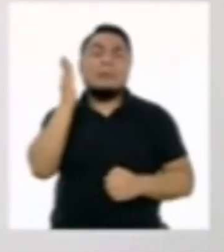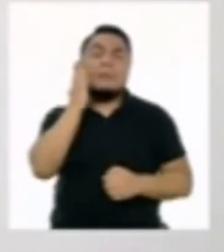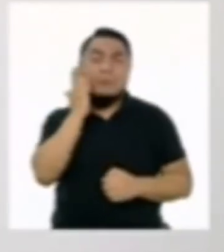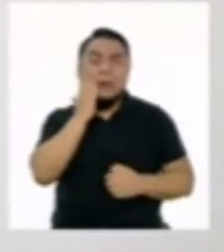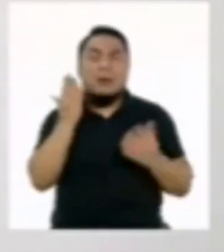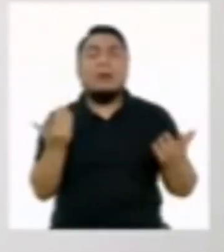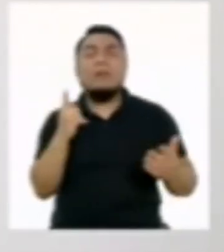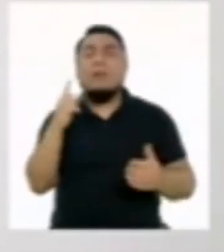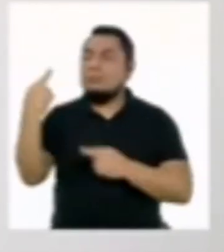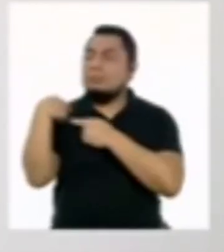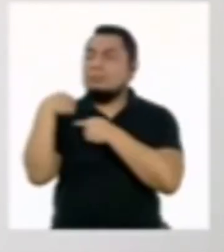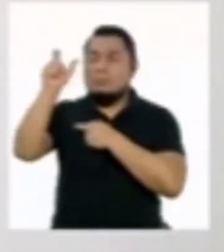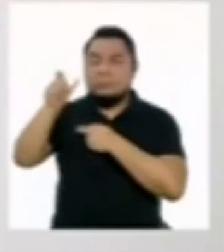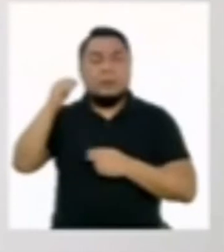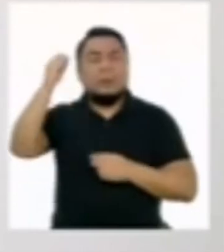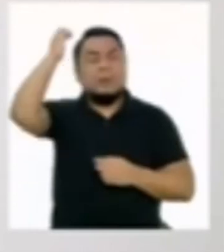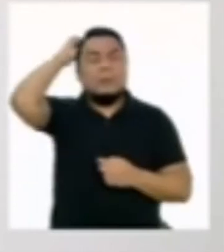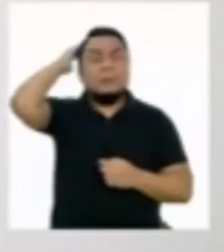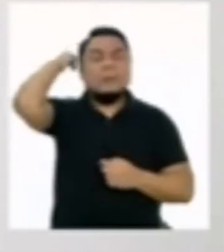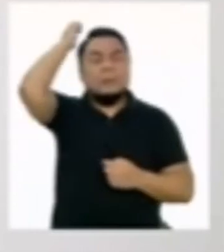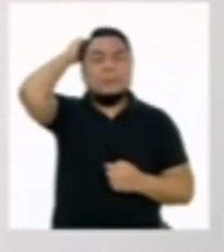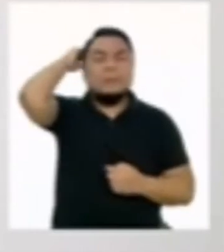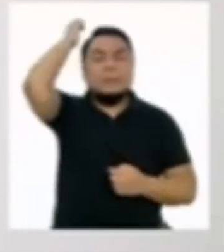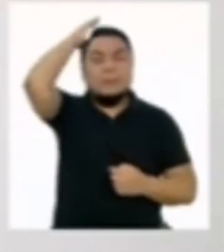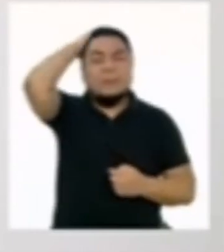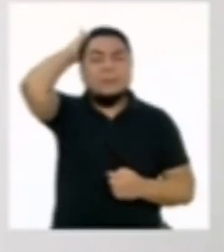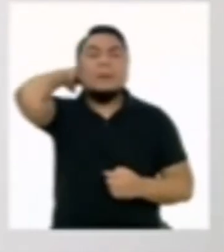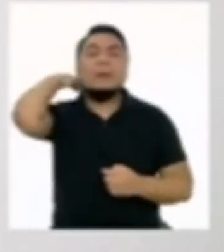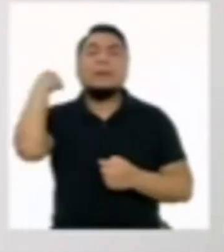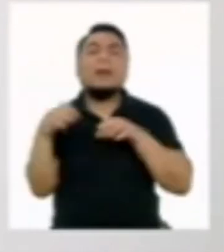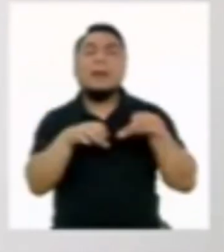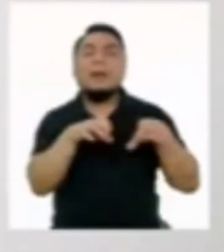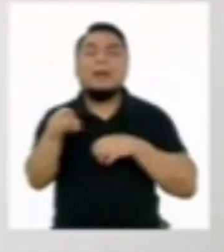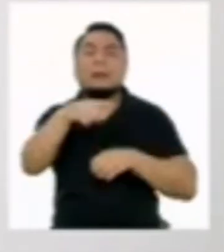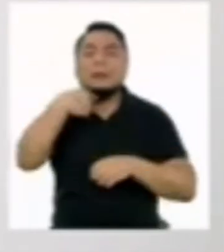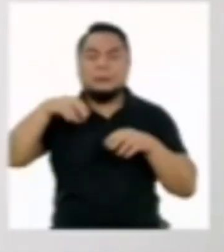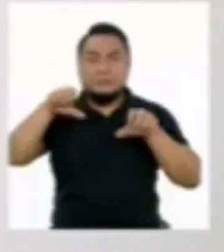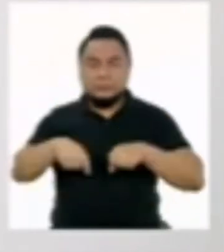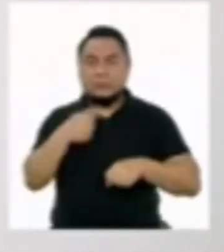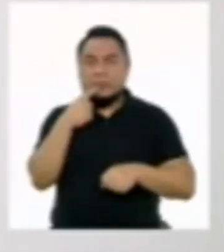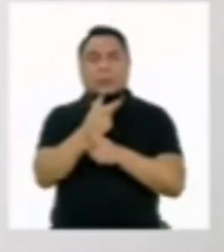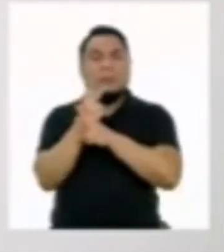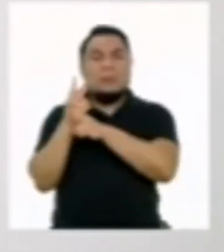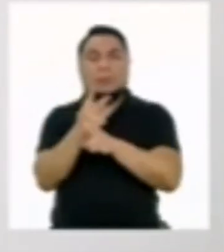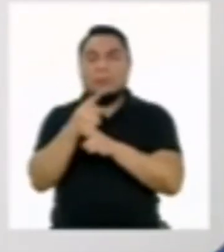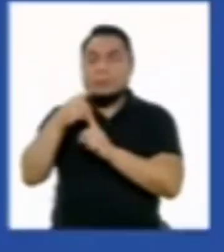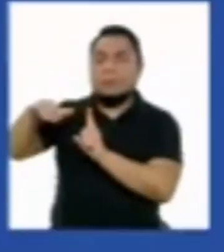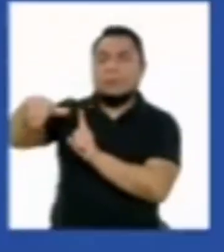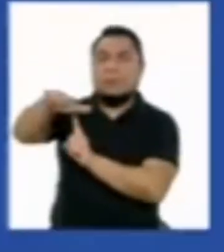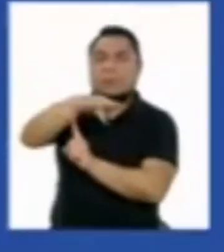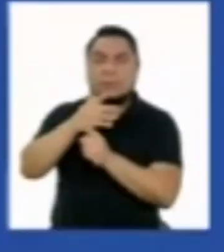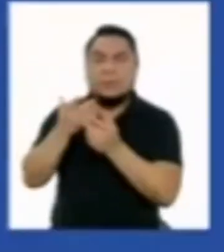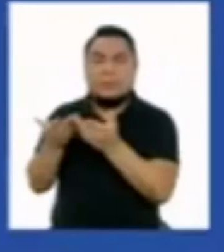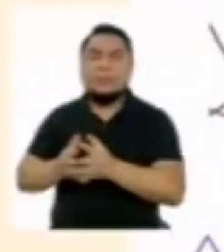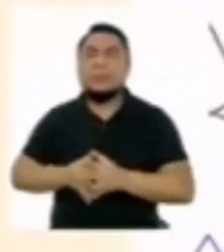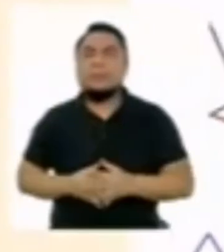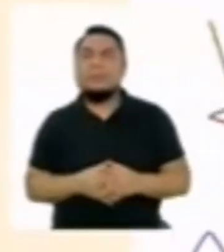madres o tutores las acciones pacíficas que tengan como fin el cuidado del ambiente.